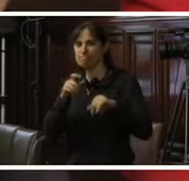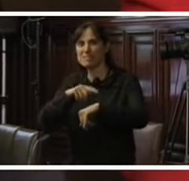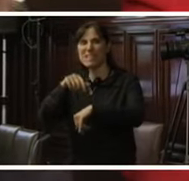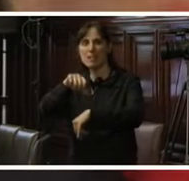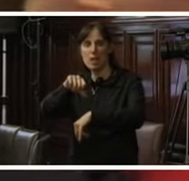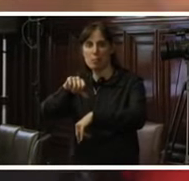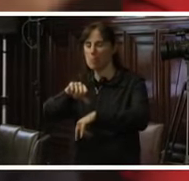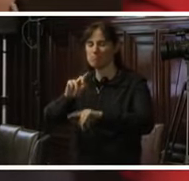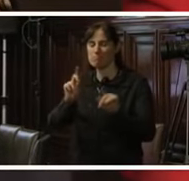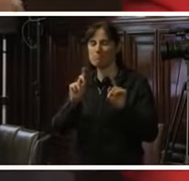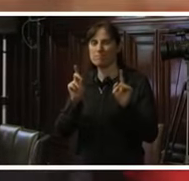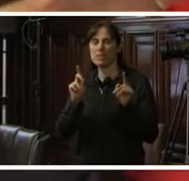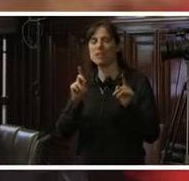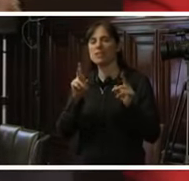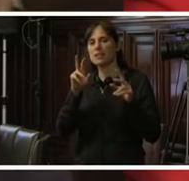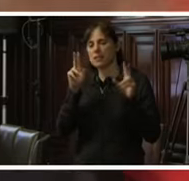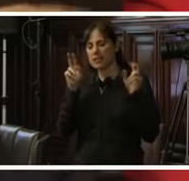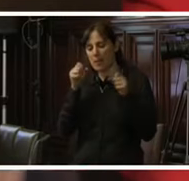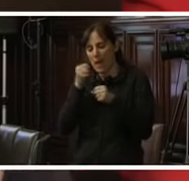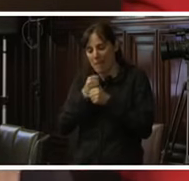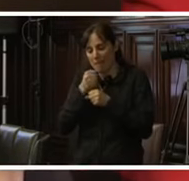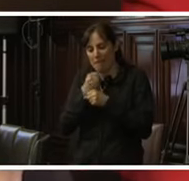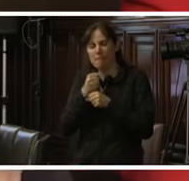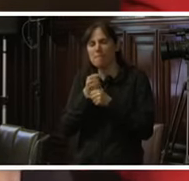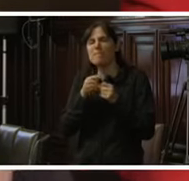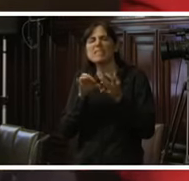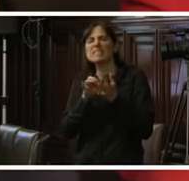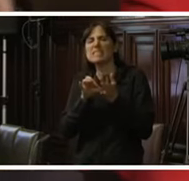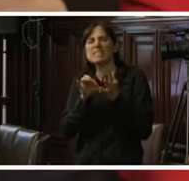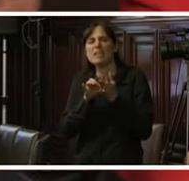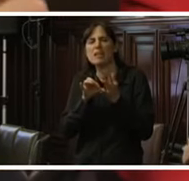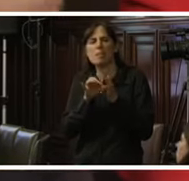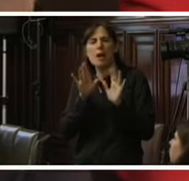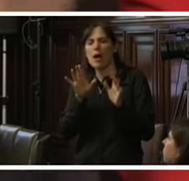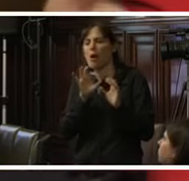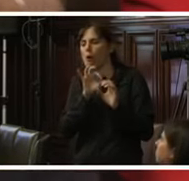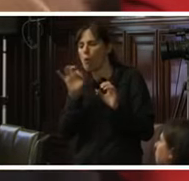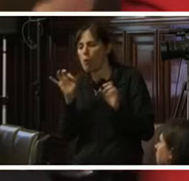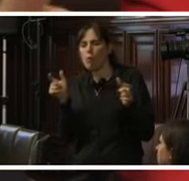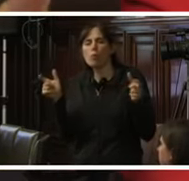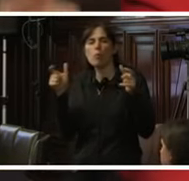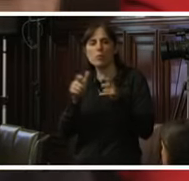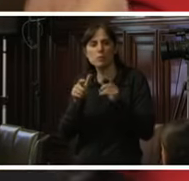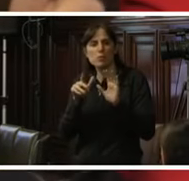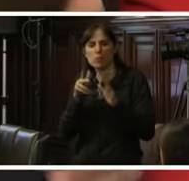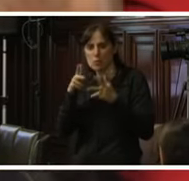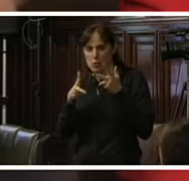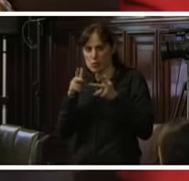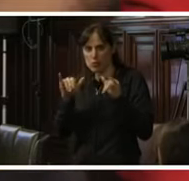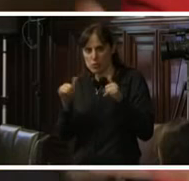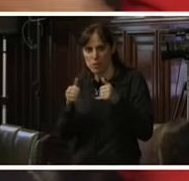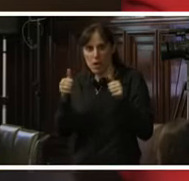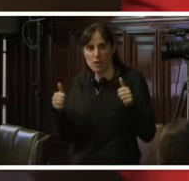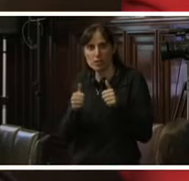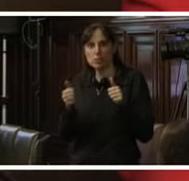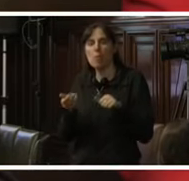da, en la labor que el sistema interamericano en general y la Comisión en particular ha hecho para la